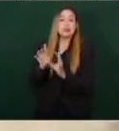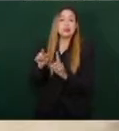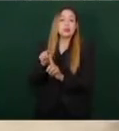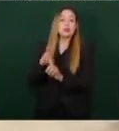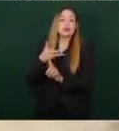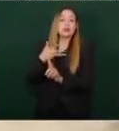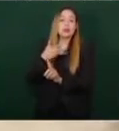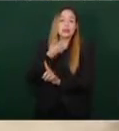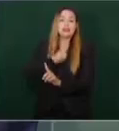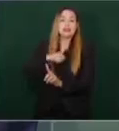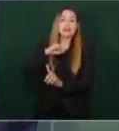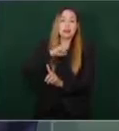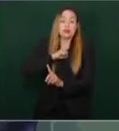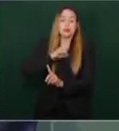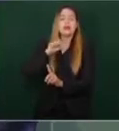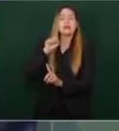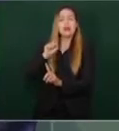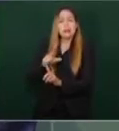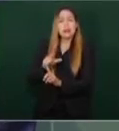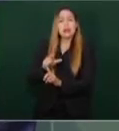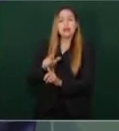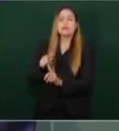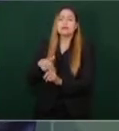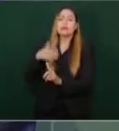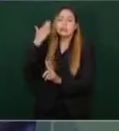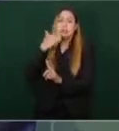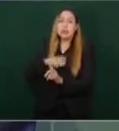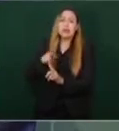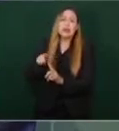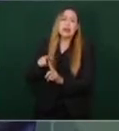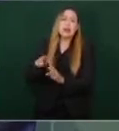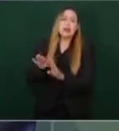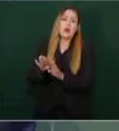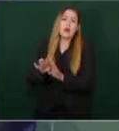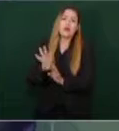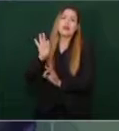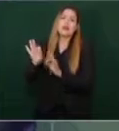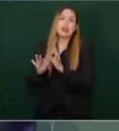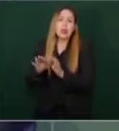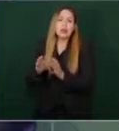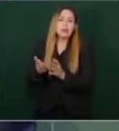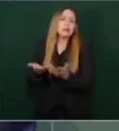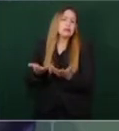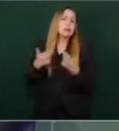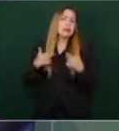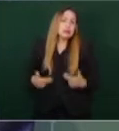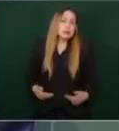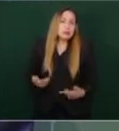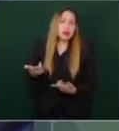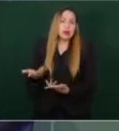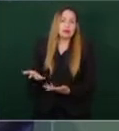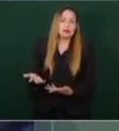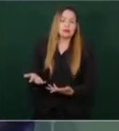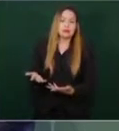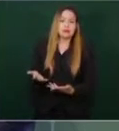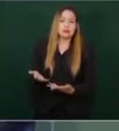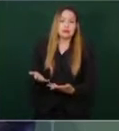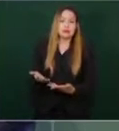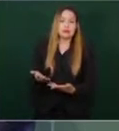y hacer a un lado